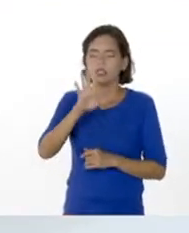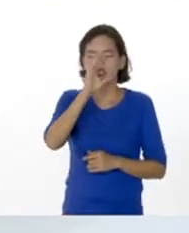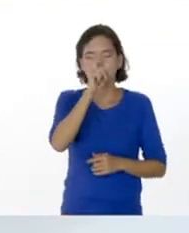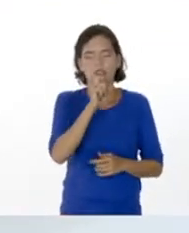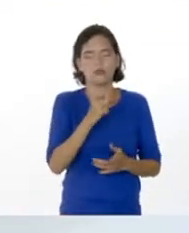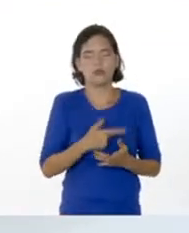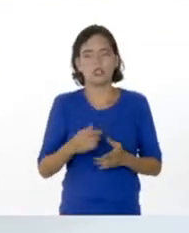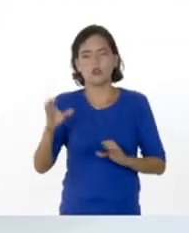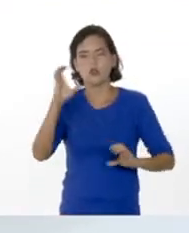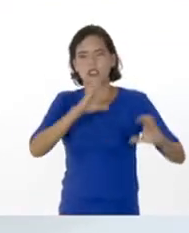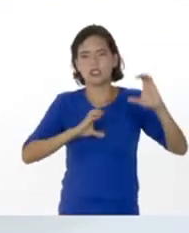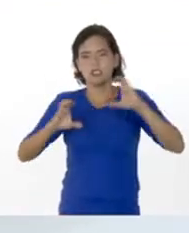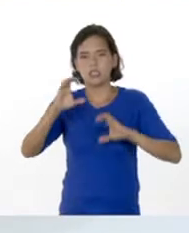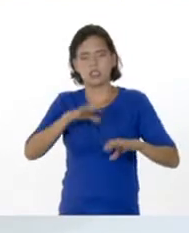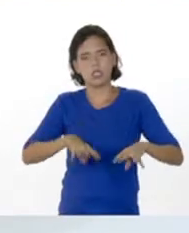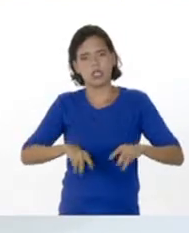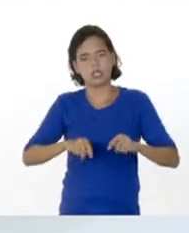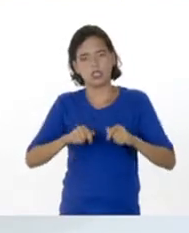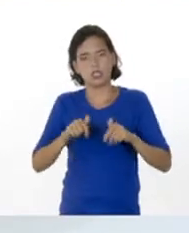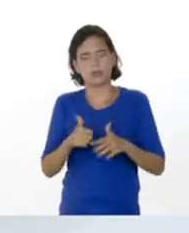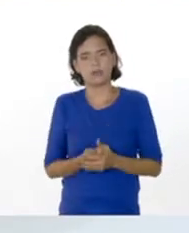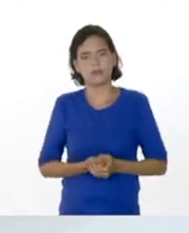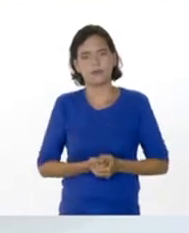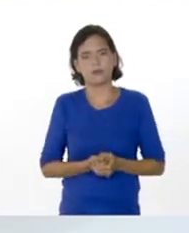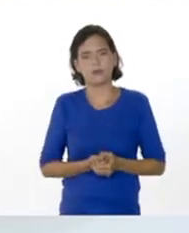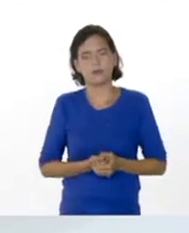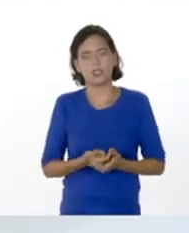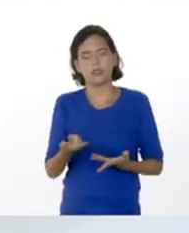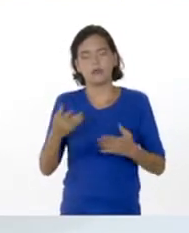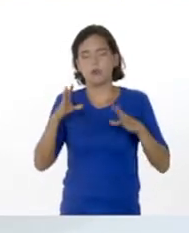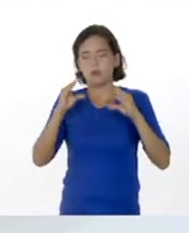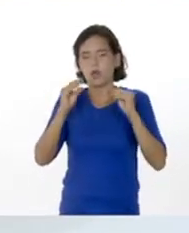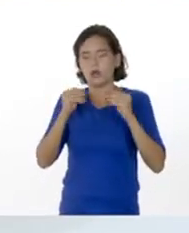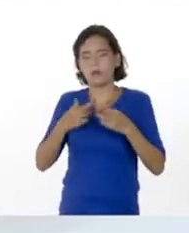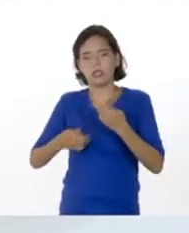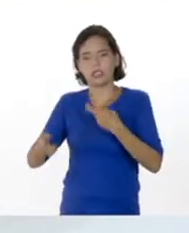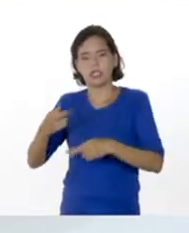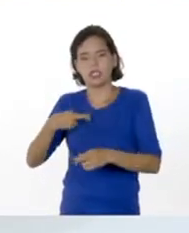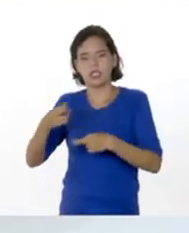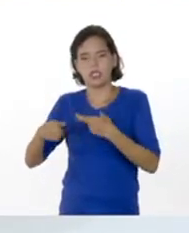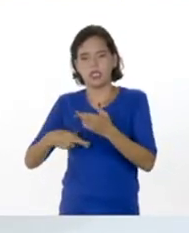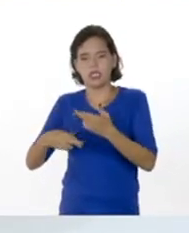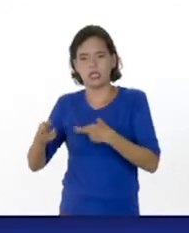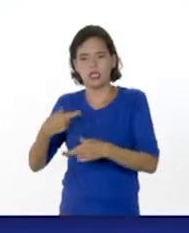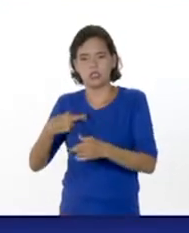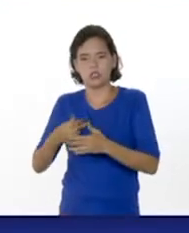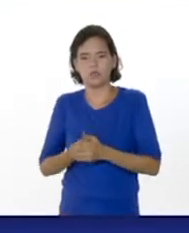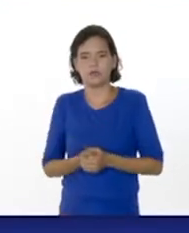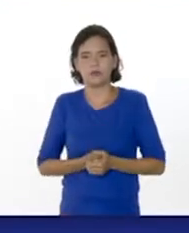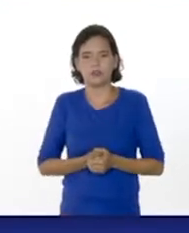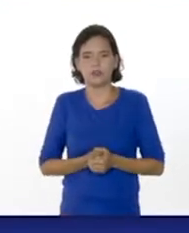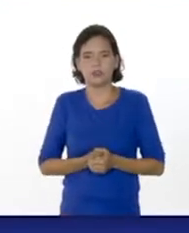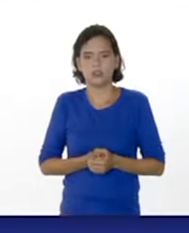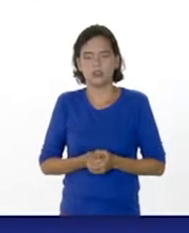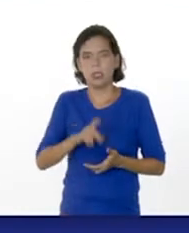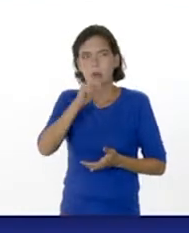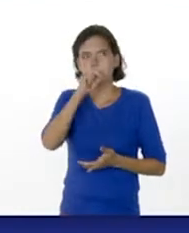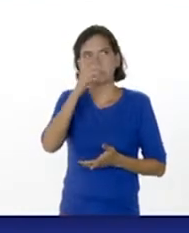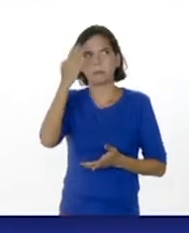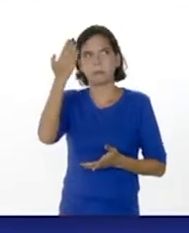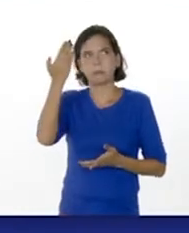año Ciencias de la Tierra, vamos a conversar en relación a la parte de las eras geológicas.